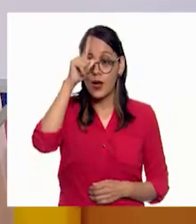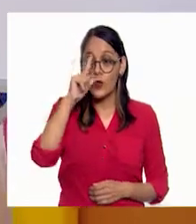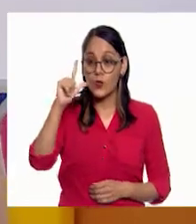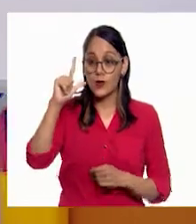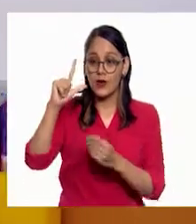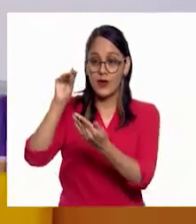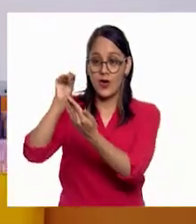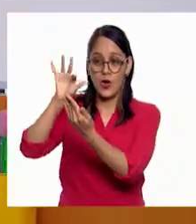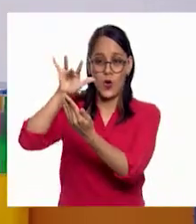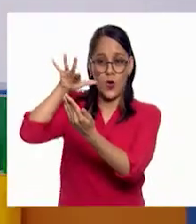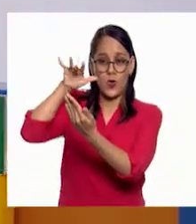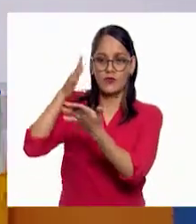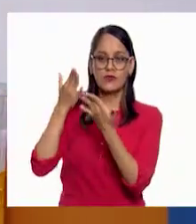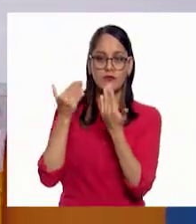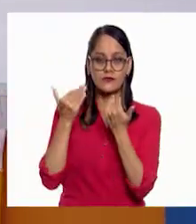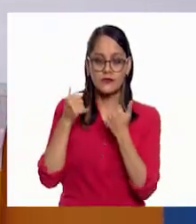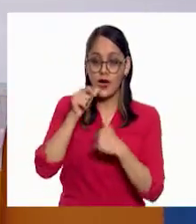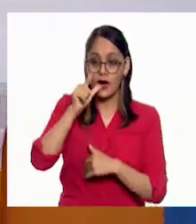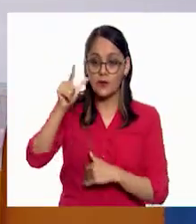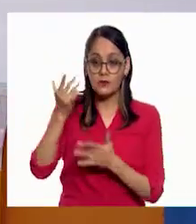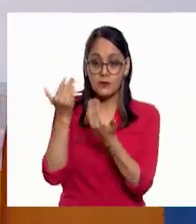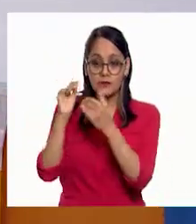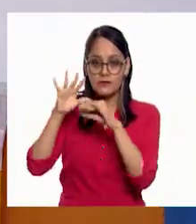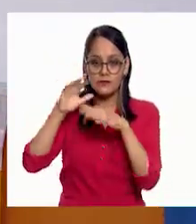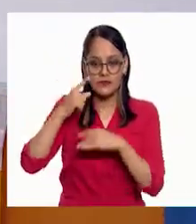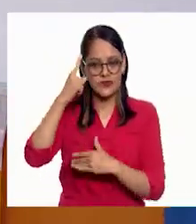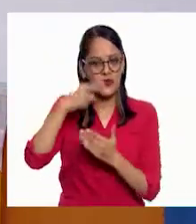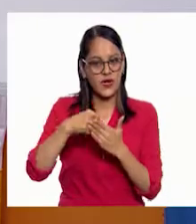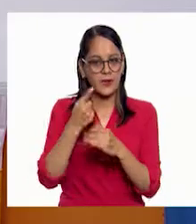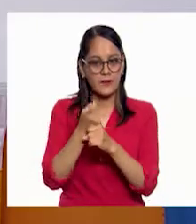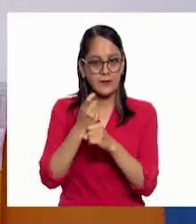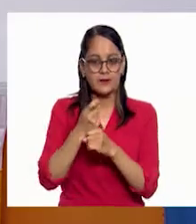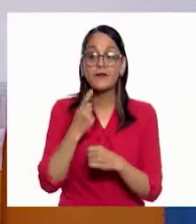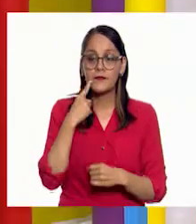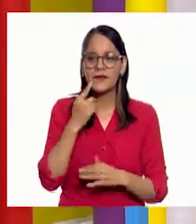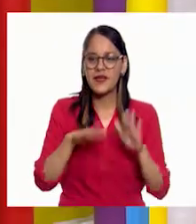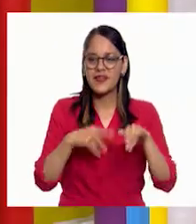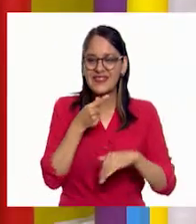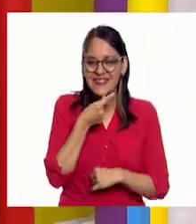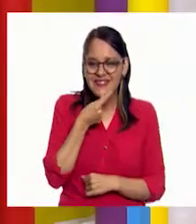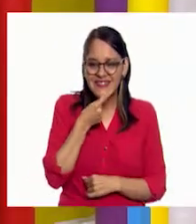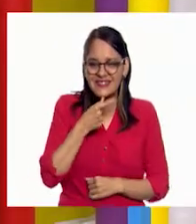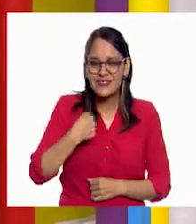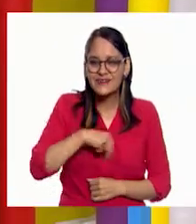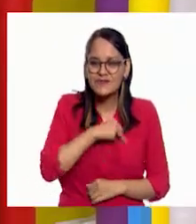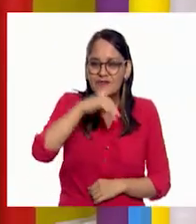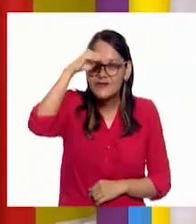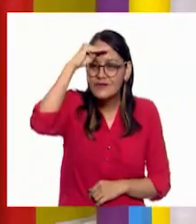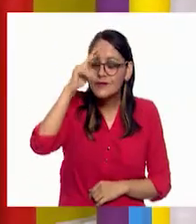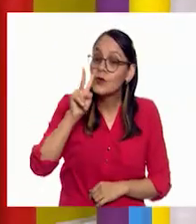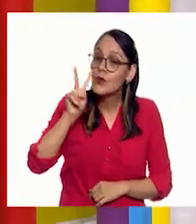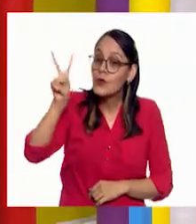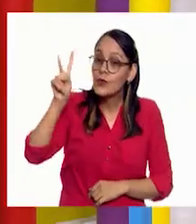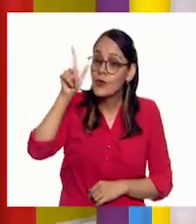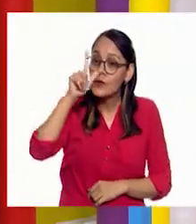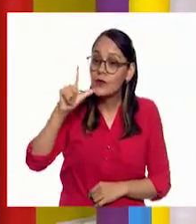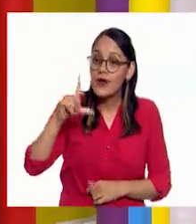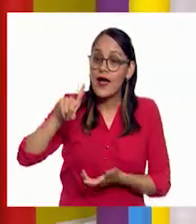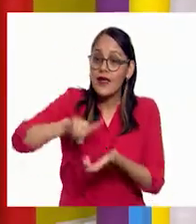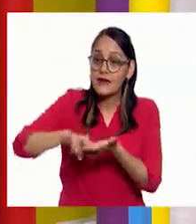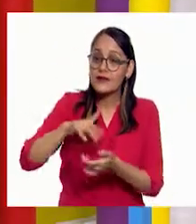luz propia también me parece un dato que debe de ir. Porque a veces cuando somos niños pensamos que la luna tiene luz o emite luz.